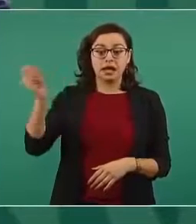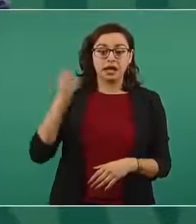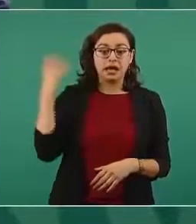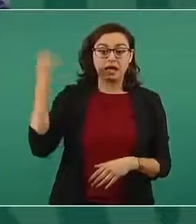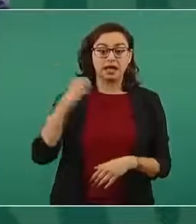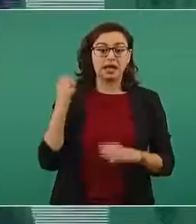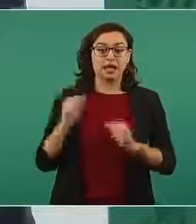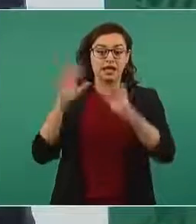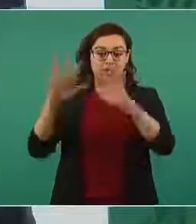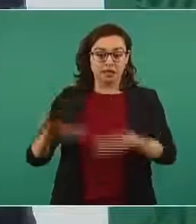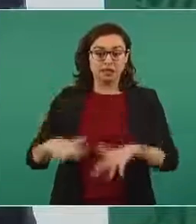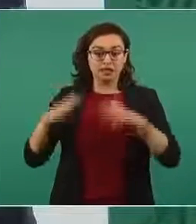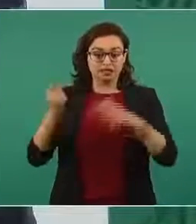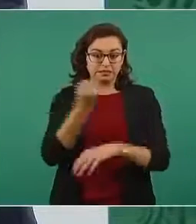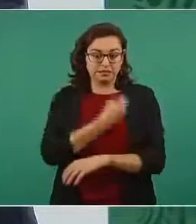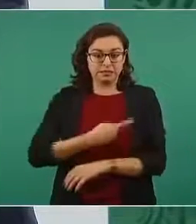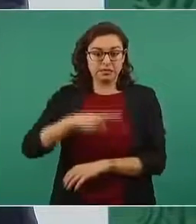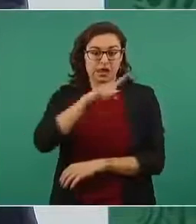participar aquí